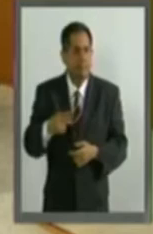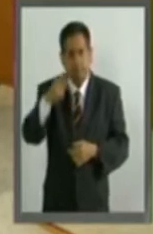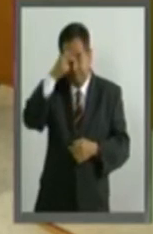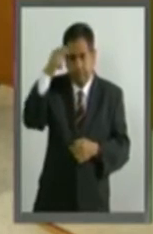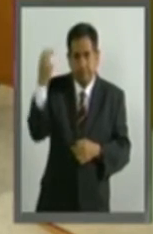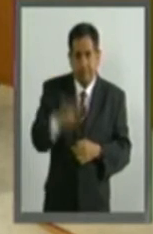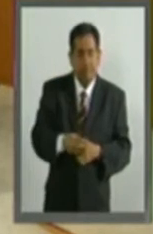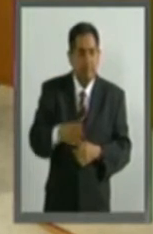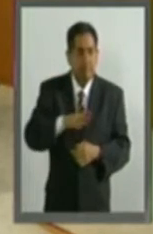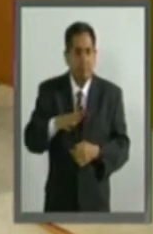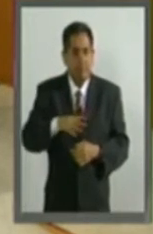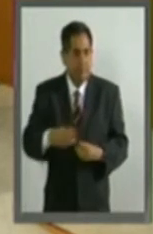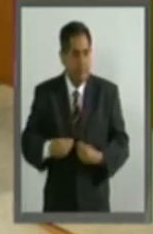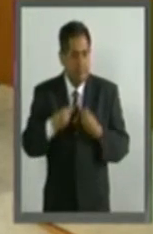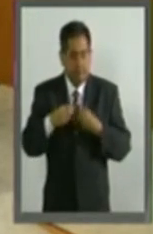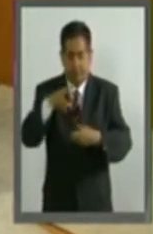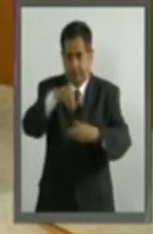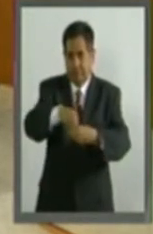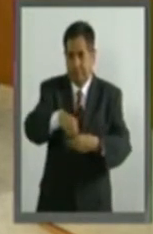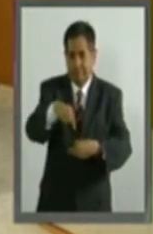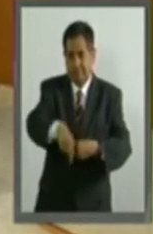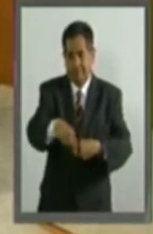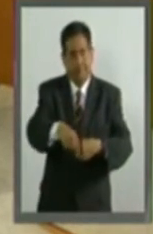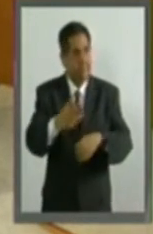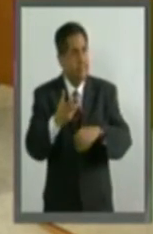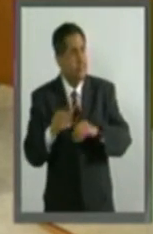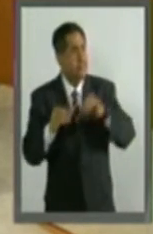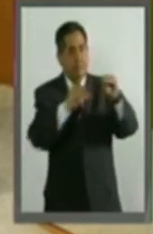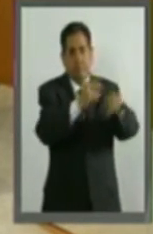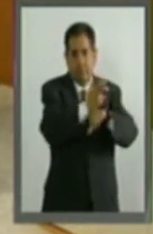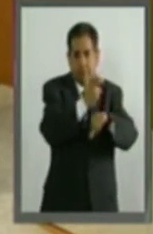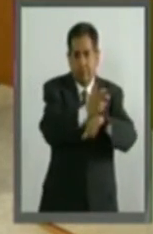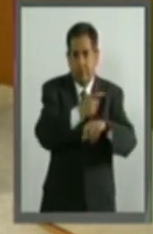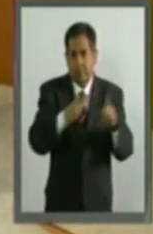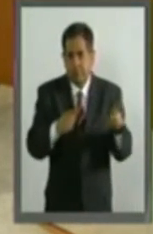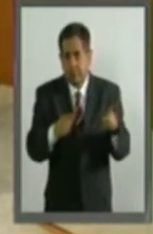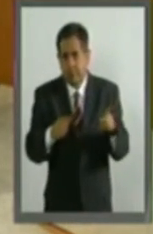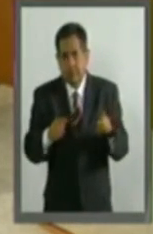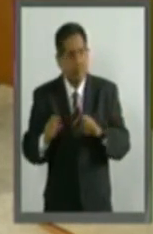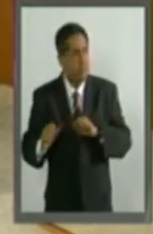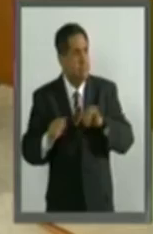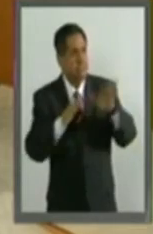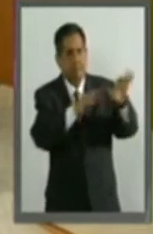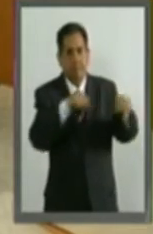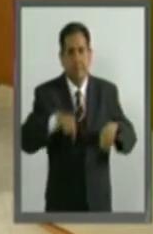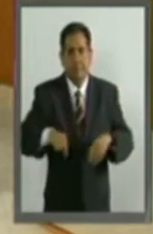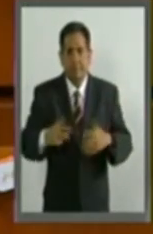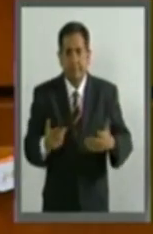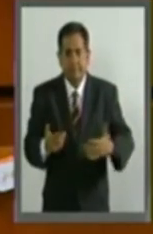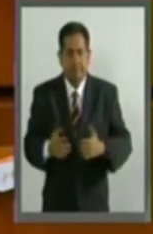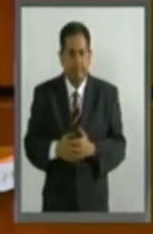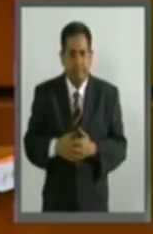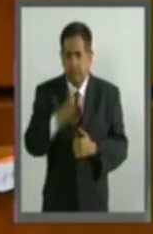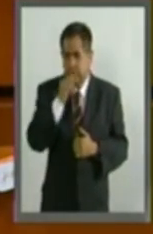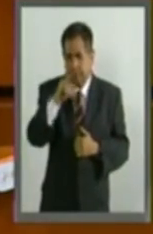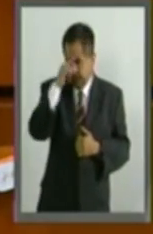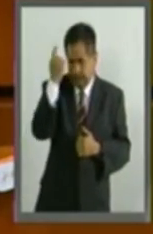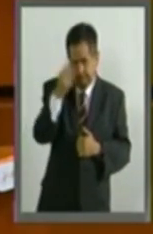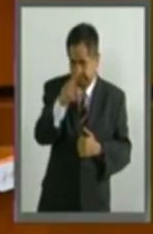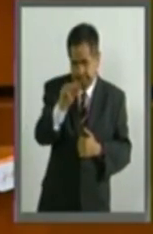mexicanos que están habitando en Estados Unidos y que fueron desde nuestro país. No, no es sencillo.